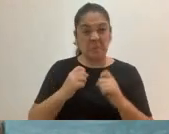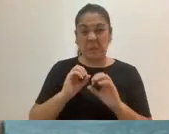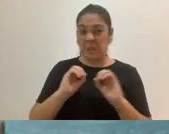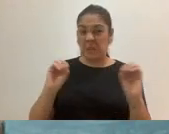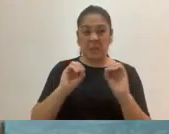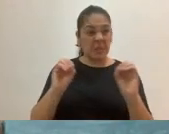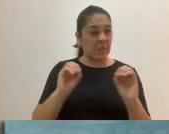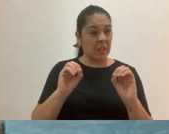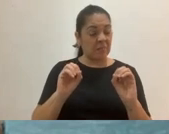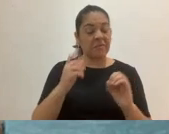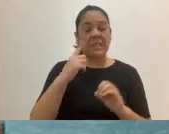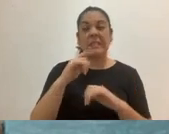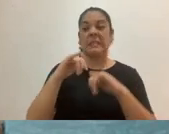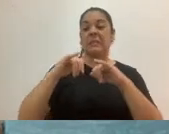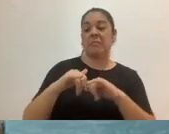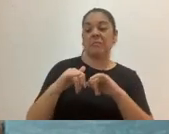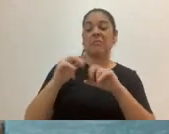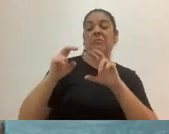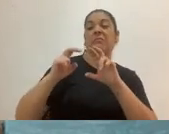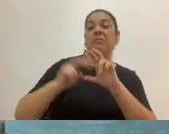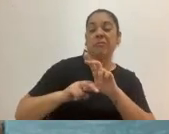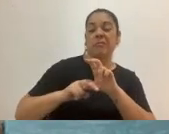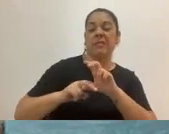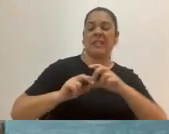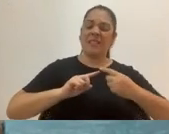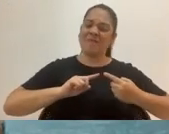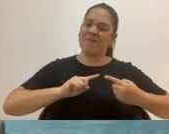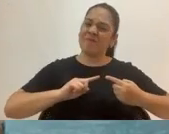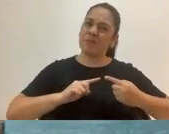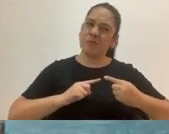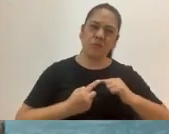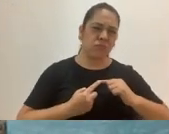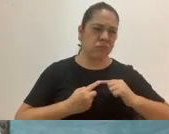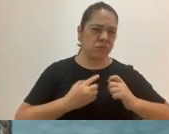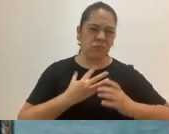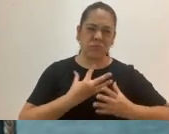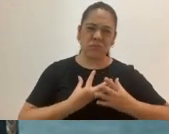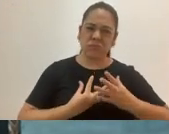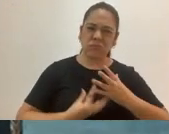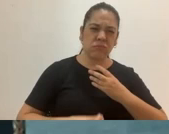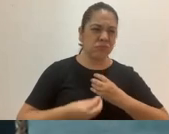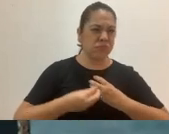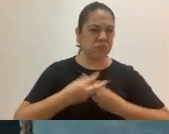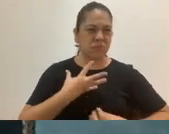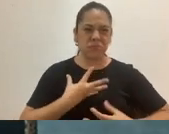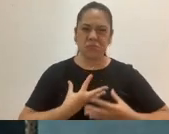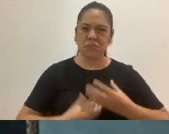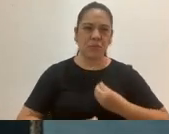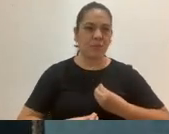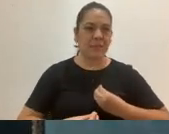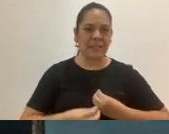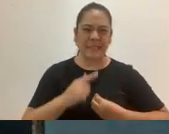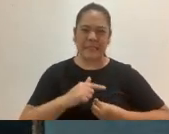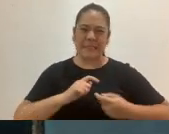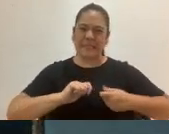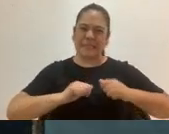Nos quedamos allí, con nuestro dolor, con todo lo que llevábamos dentro y eso te marca